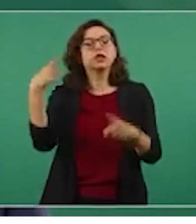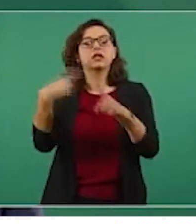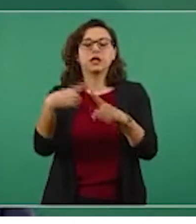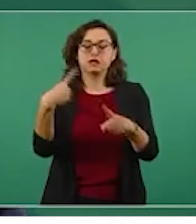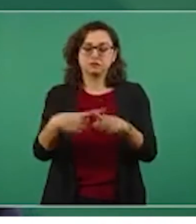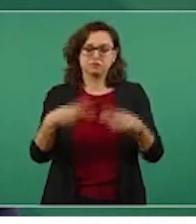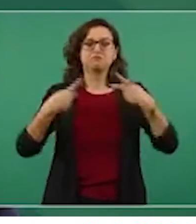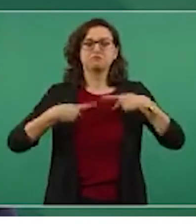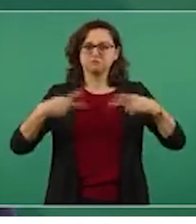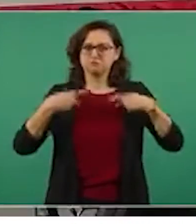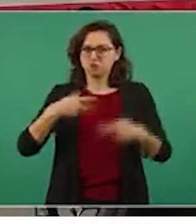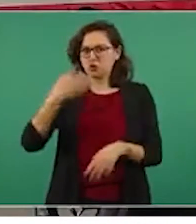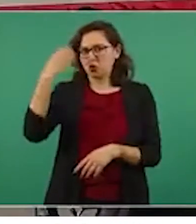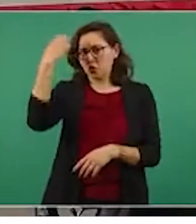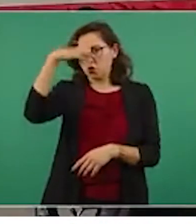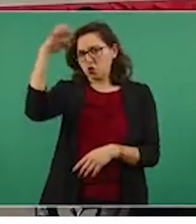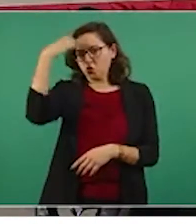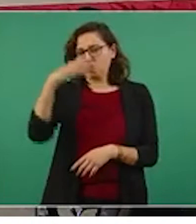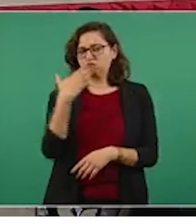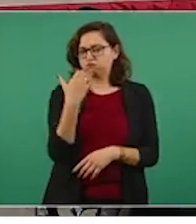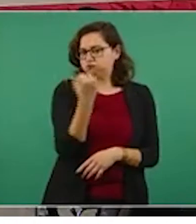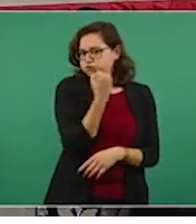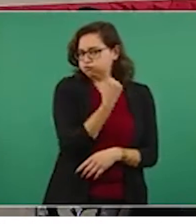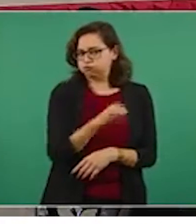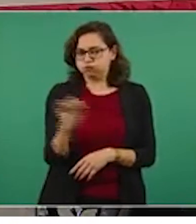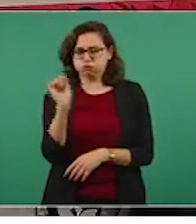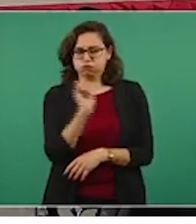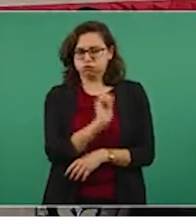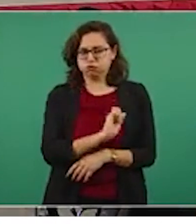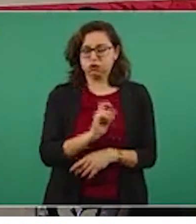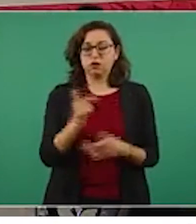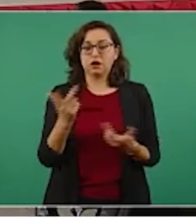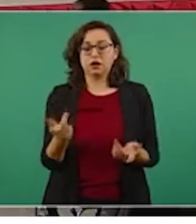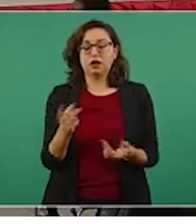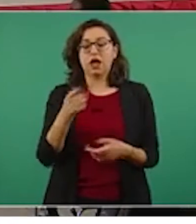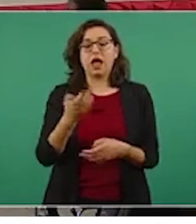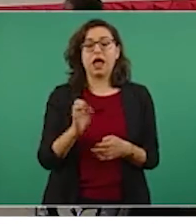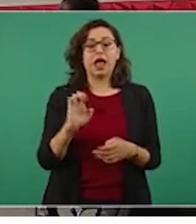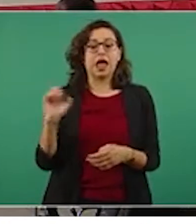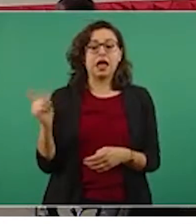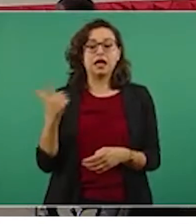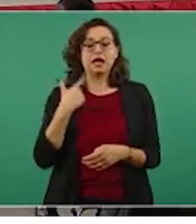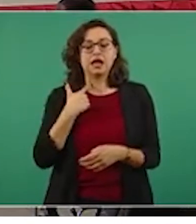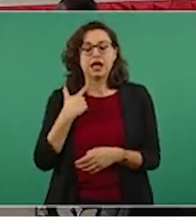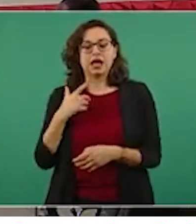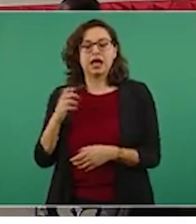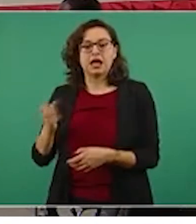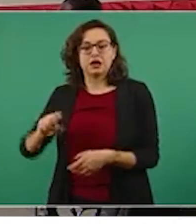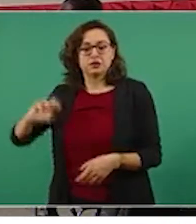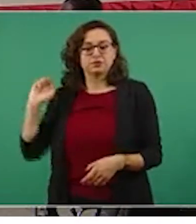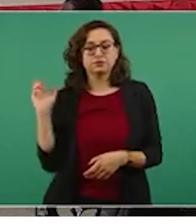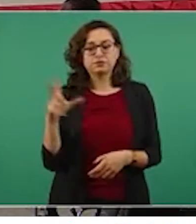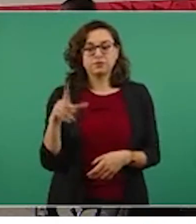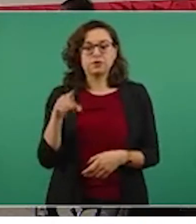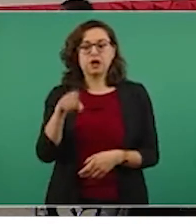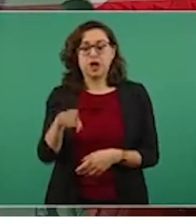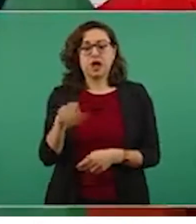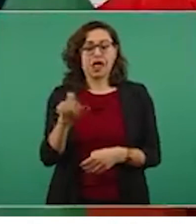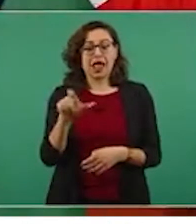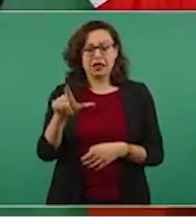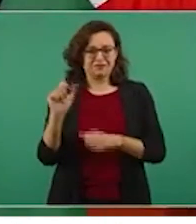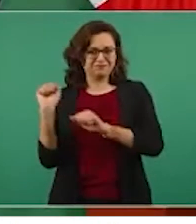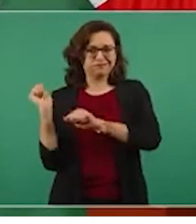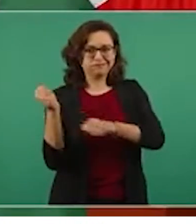nuestro amigo Edgar González, expelotero de las ligas mayores y un atleta de alto